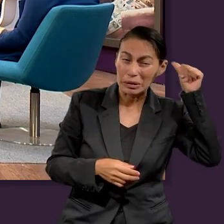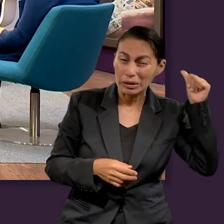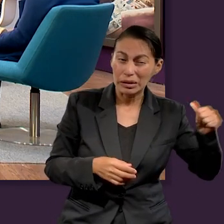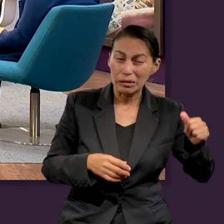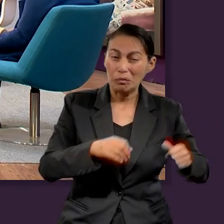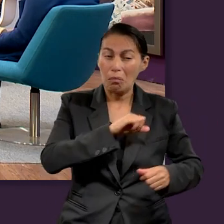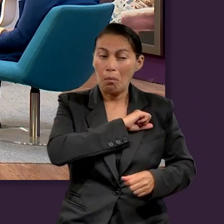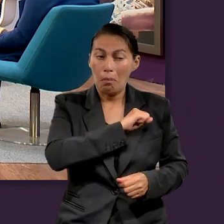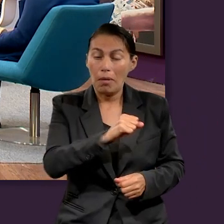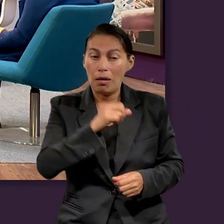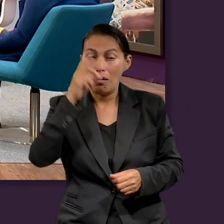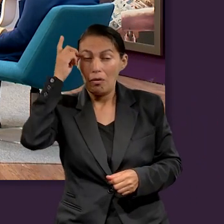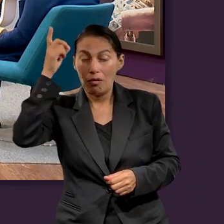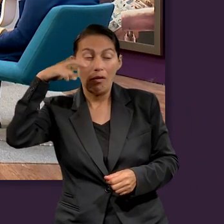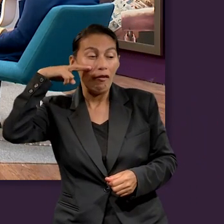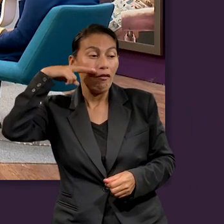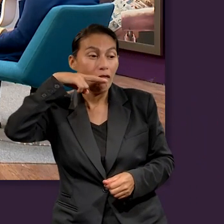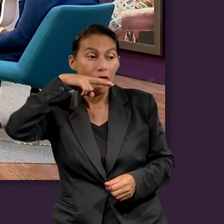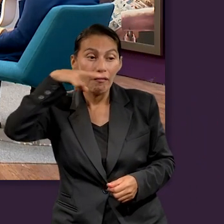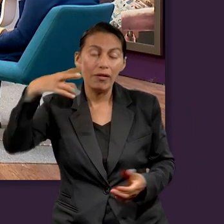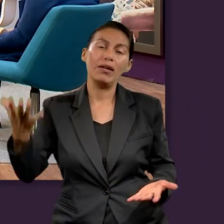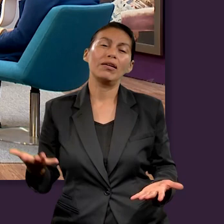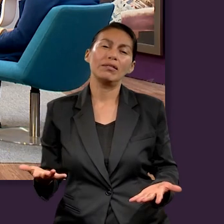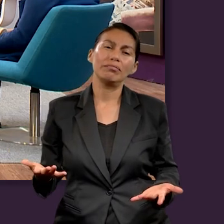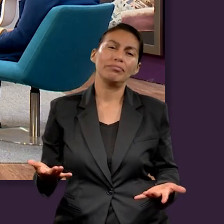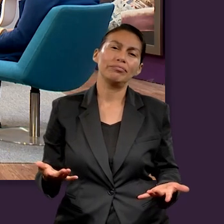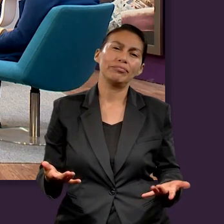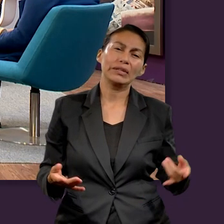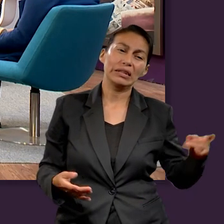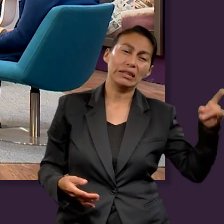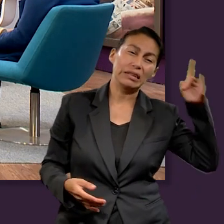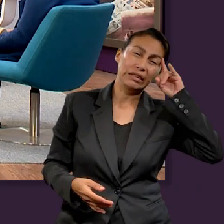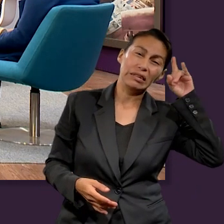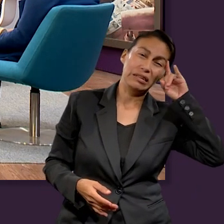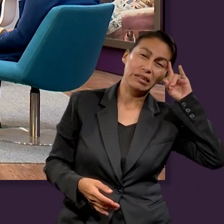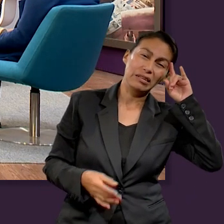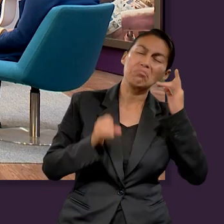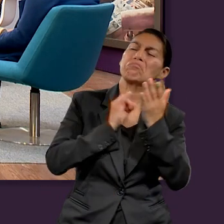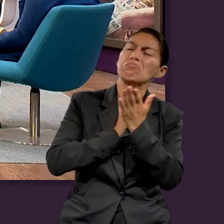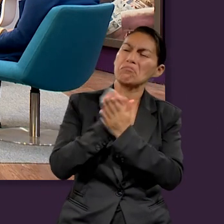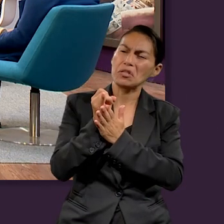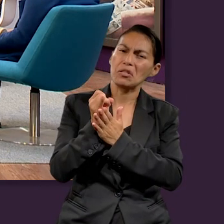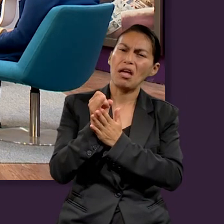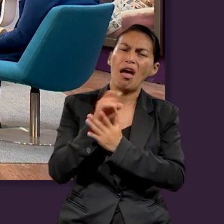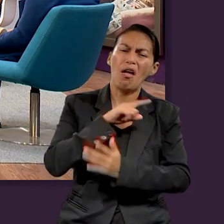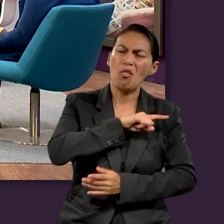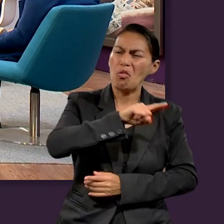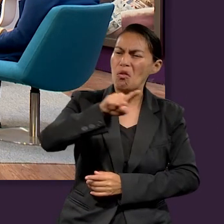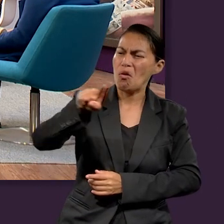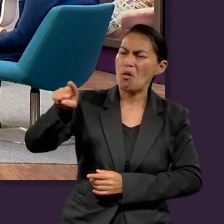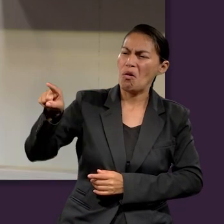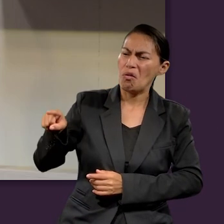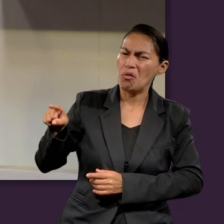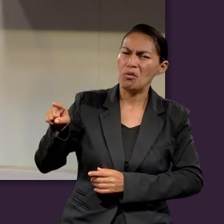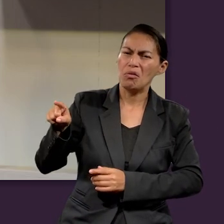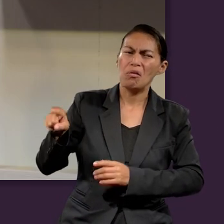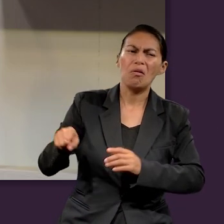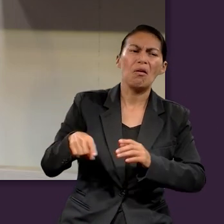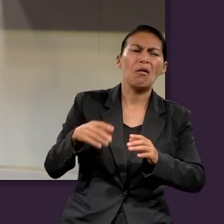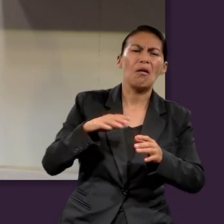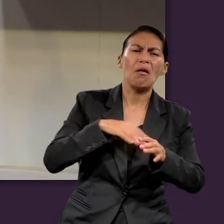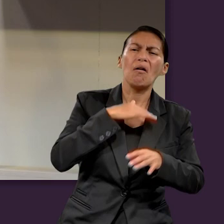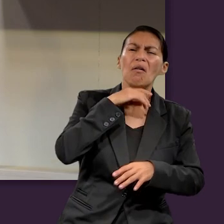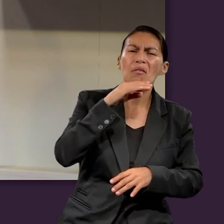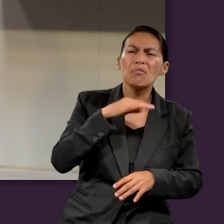Entonces, Satanás está bien determinado a hacerle daño no